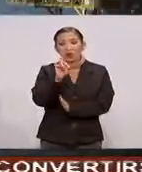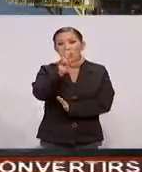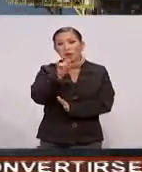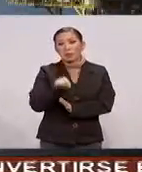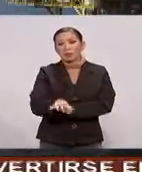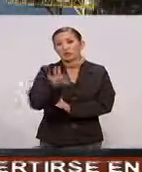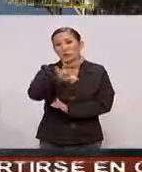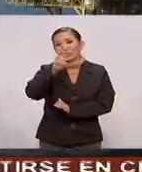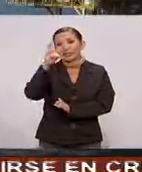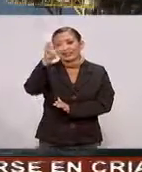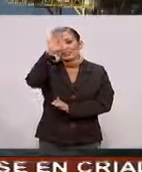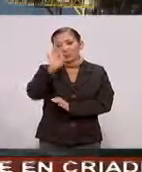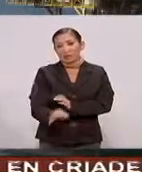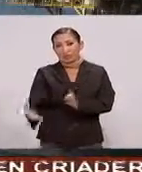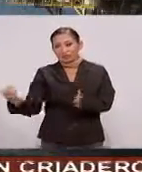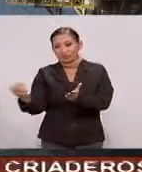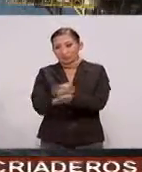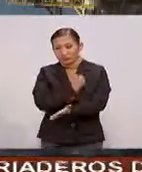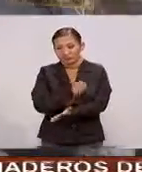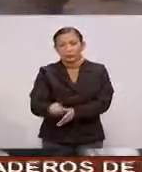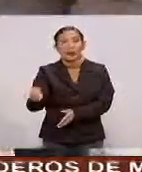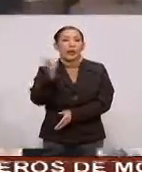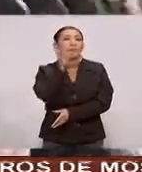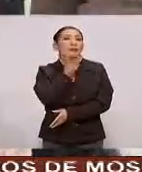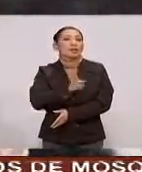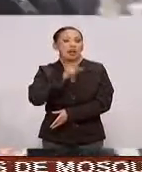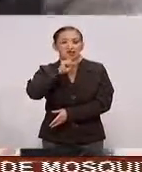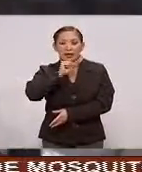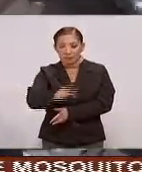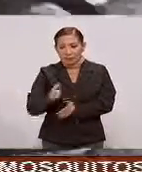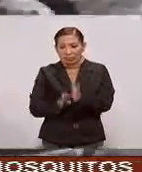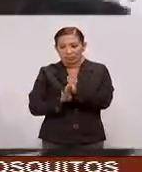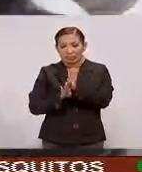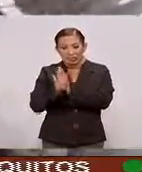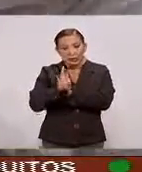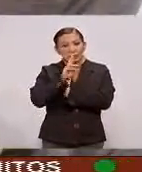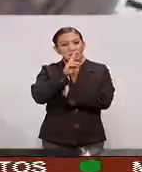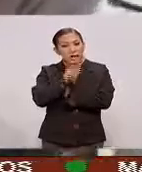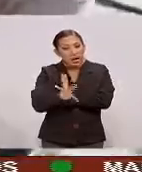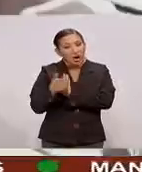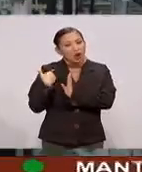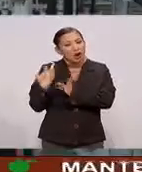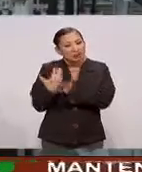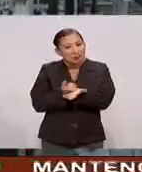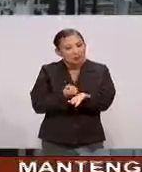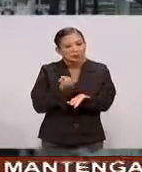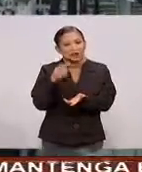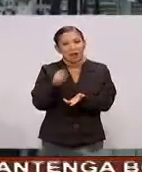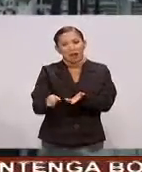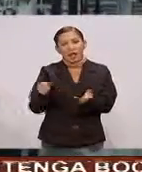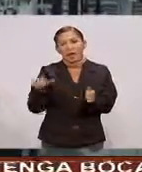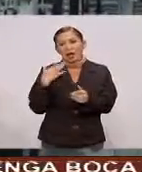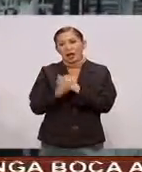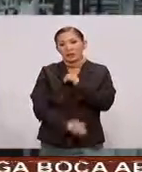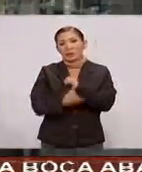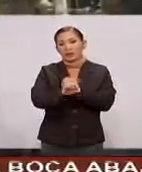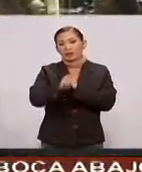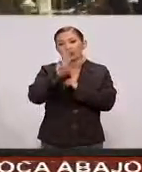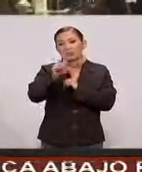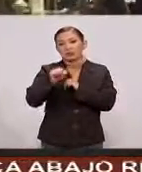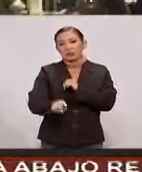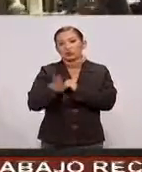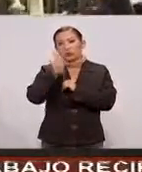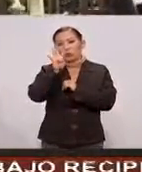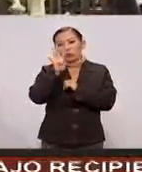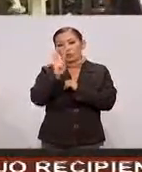1.53% El petróleo También tuvo Una buena recuperación Cerró En 32